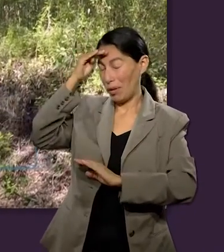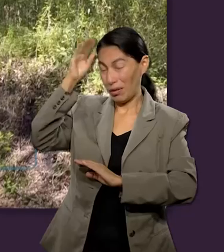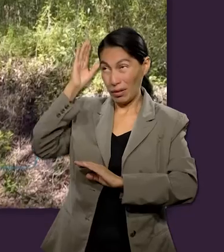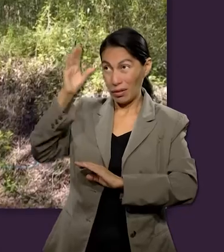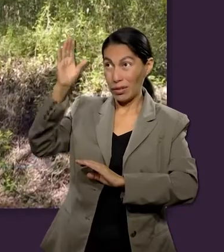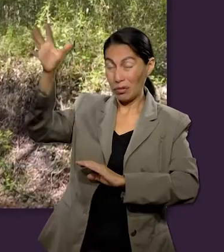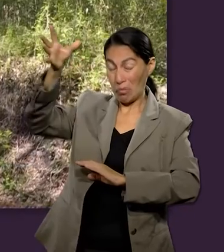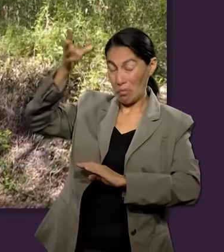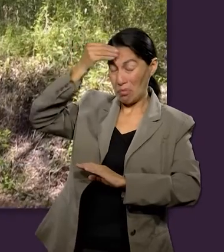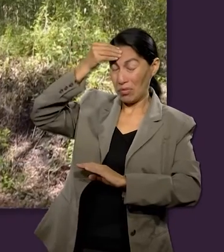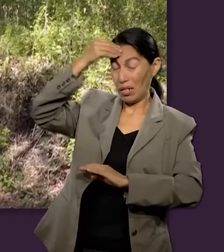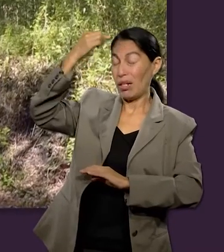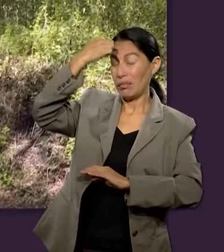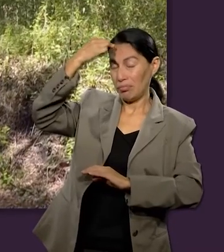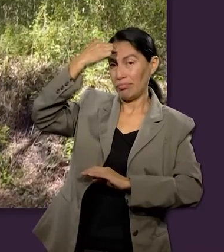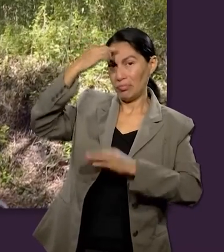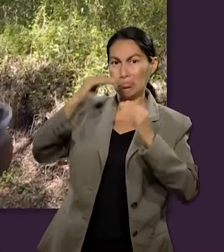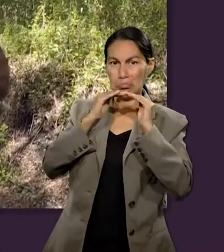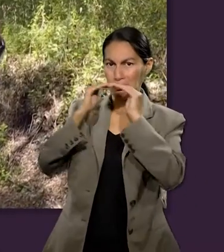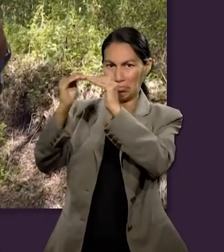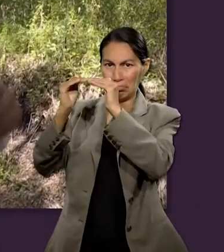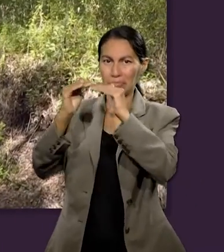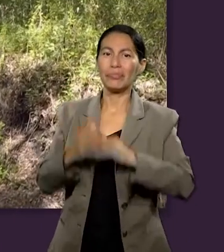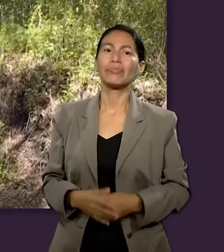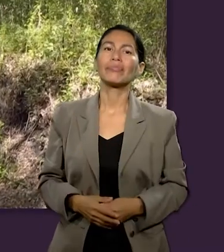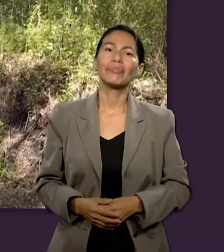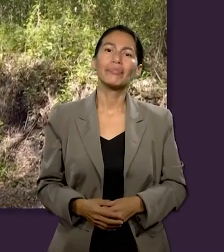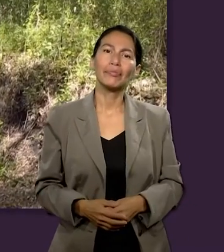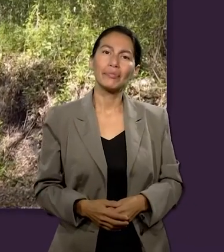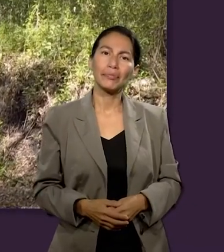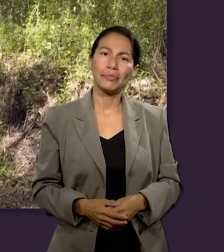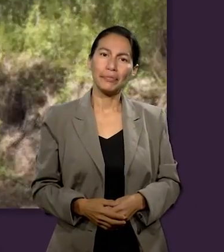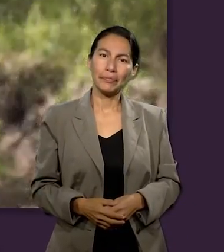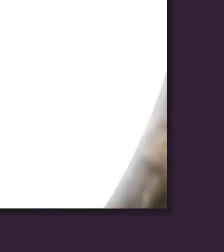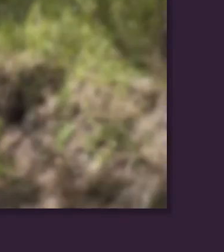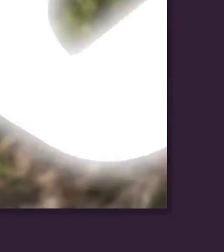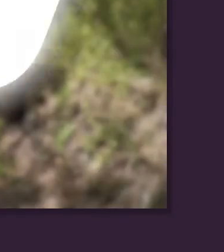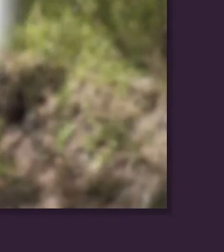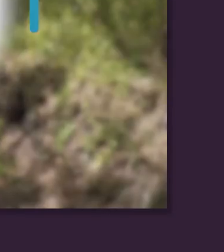transformación de nuestra vida que transformación tener la mente de Cristo